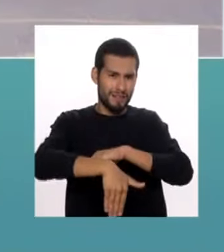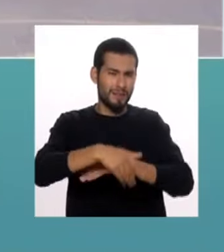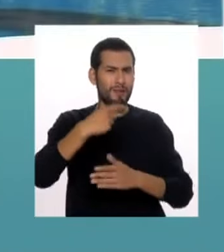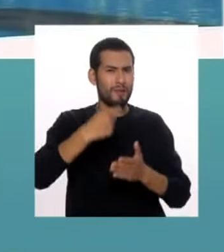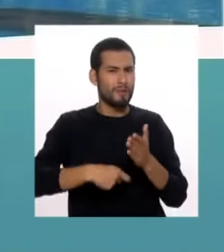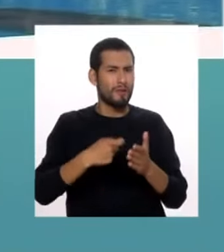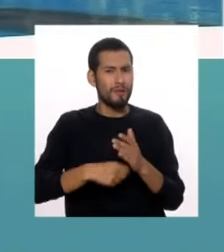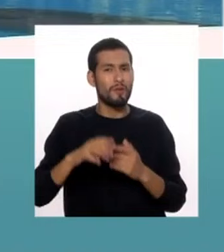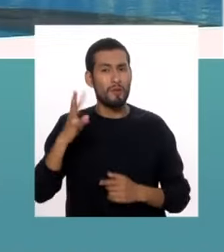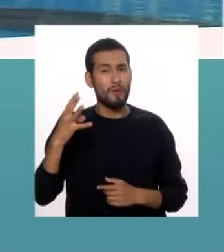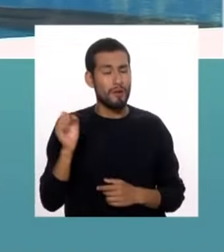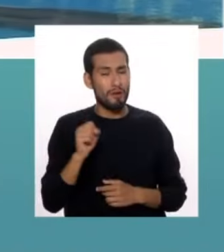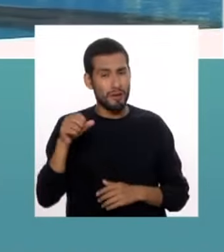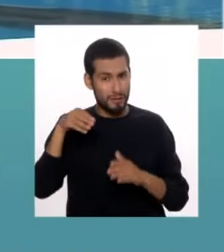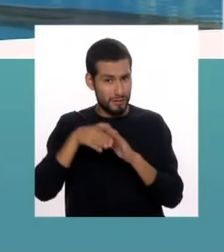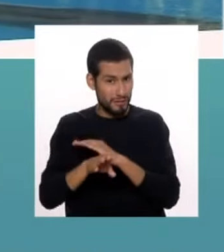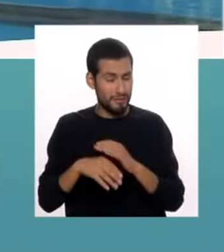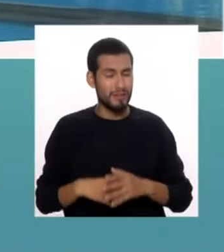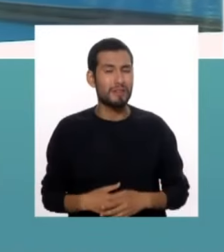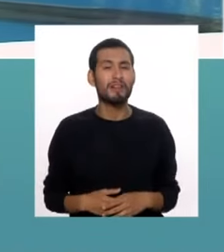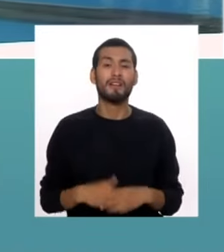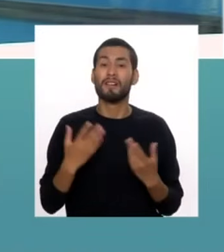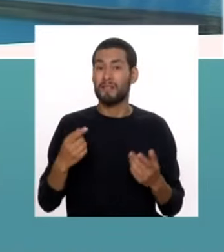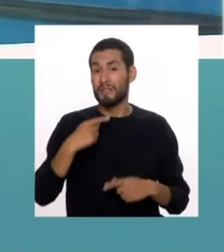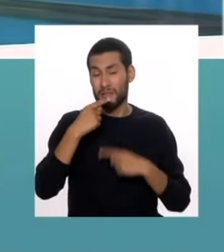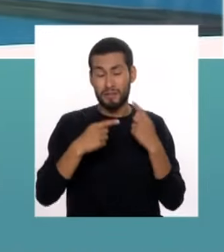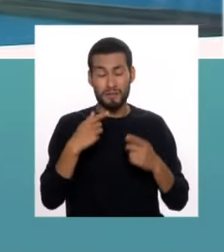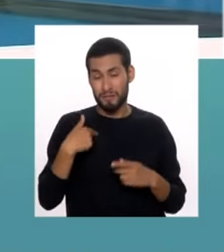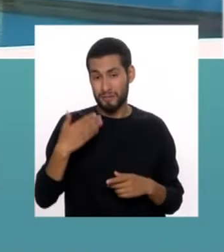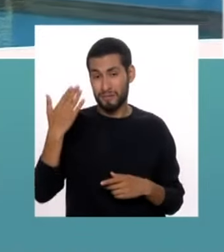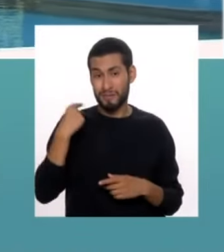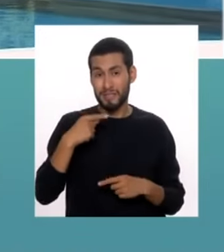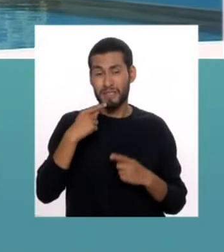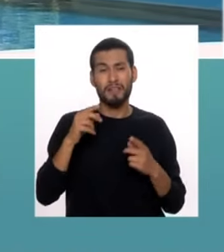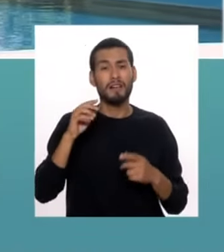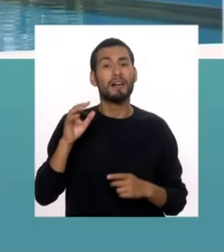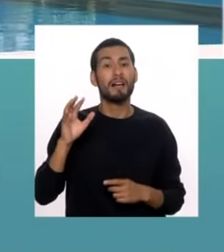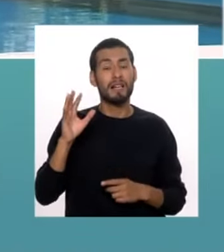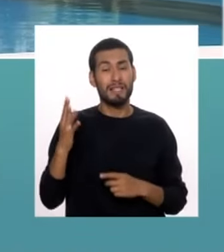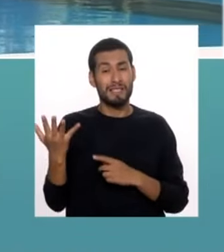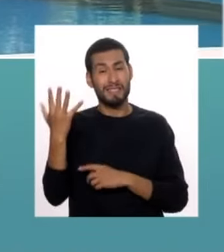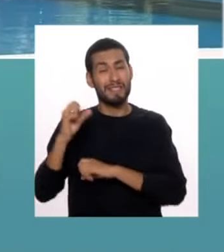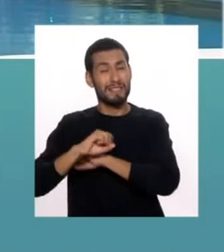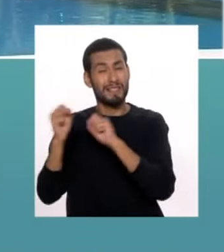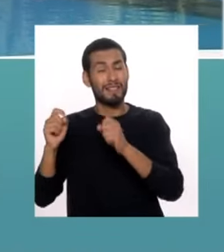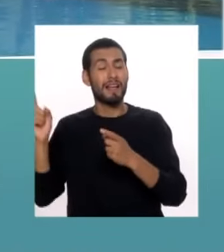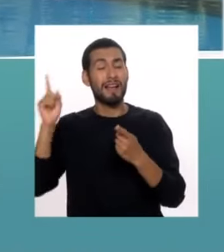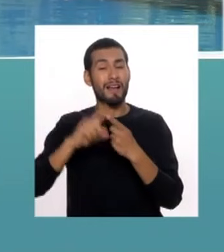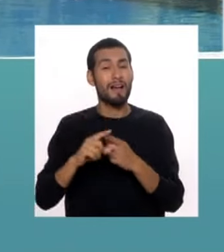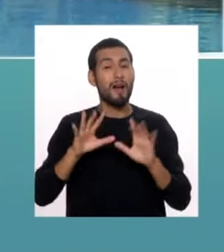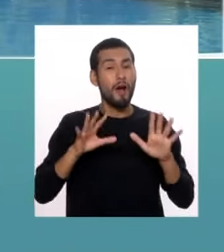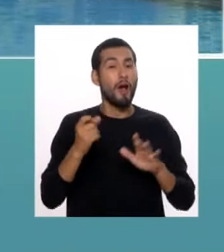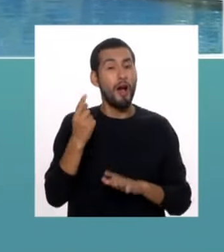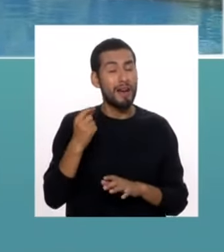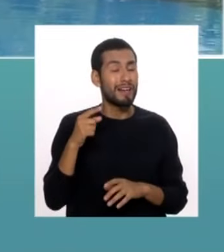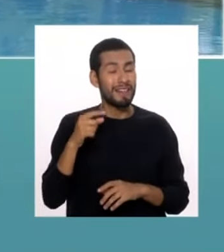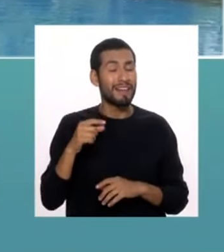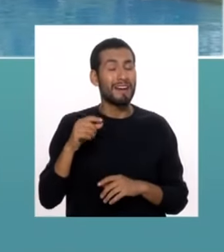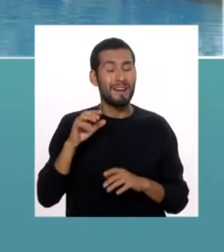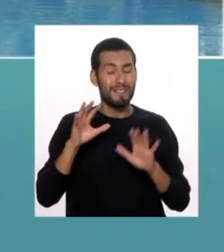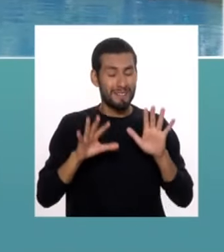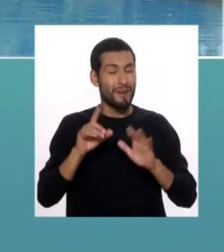el costo es de 4 soles la entrada y como les decía hace un minuto, es de 5 de la mañana a 11 de la mañana, es totalmente